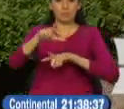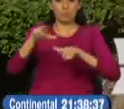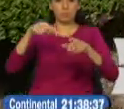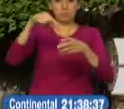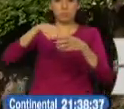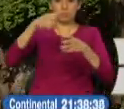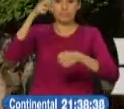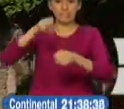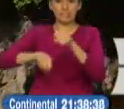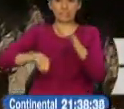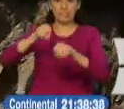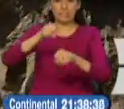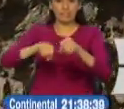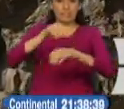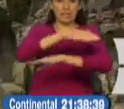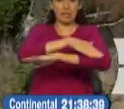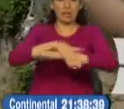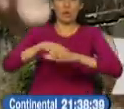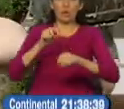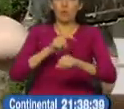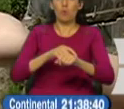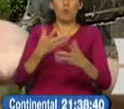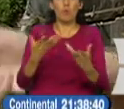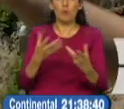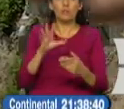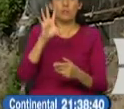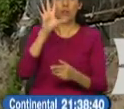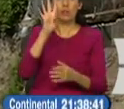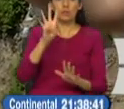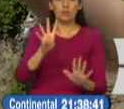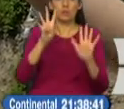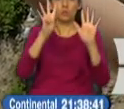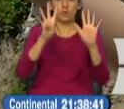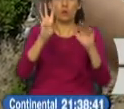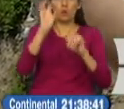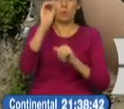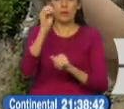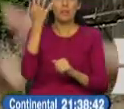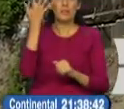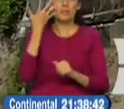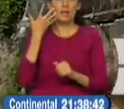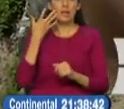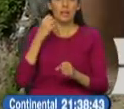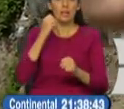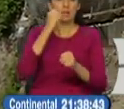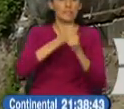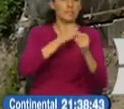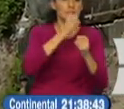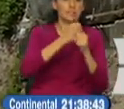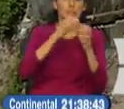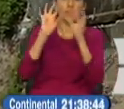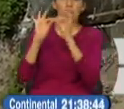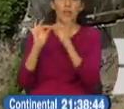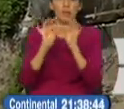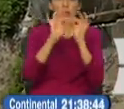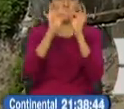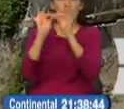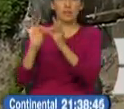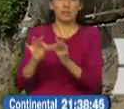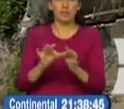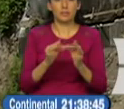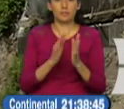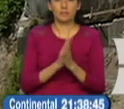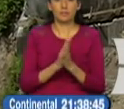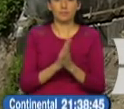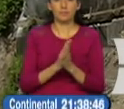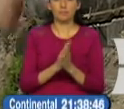solucionar han anunciado que durarán 90 días. Ahorita los tiempos cuando no hay hora pico salimos en unos 15 o 20 minutos de lo que